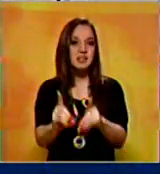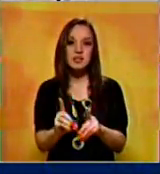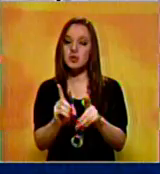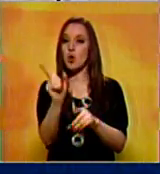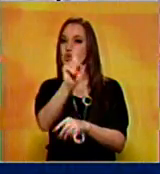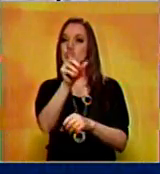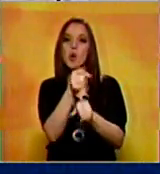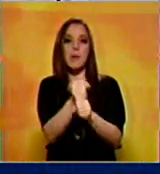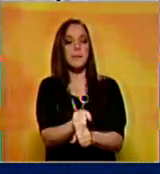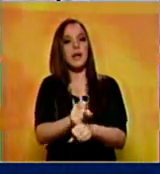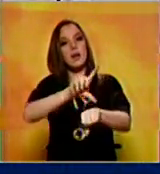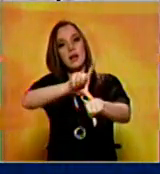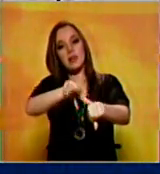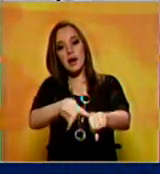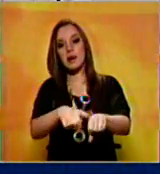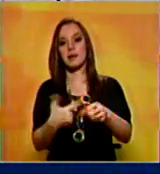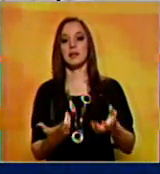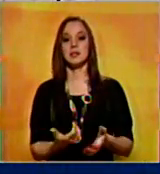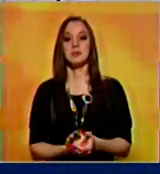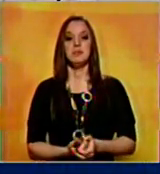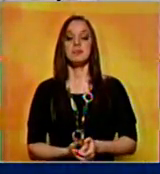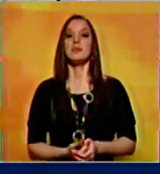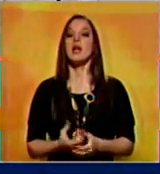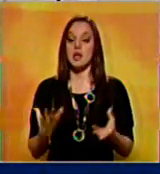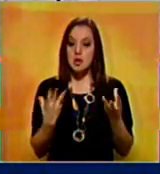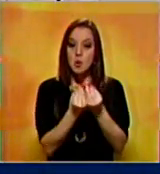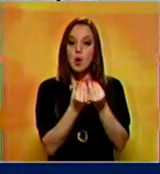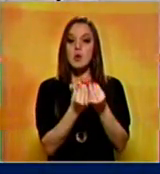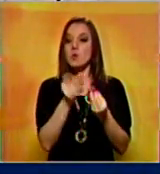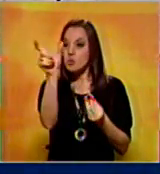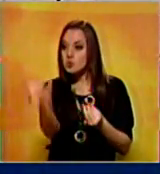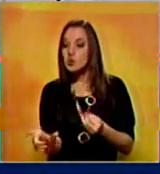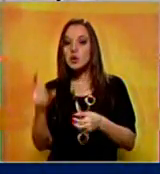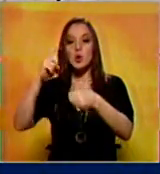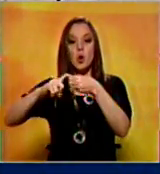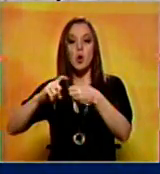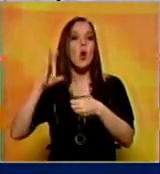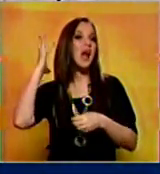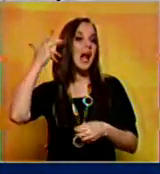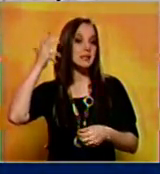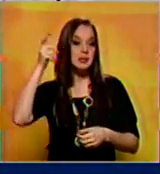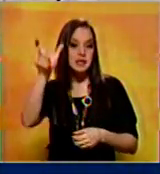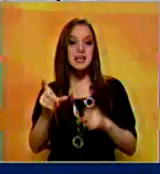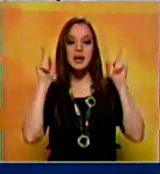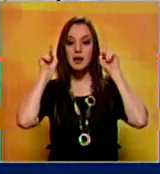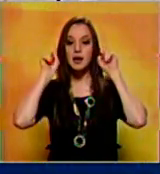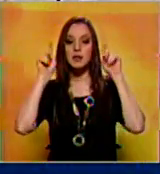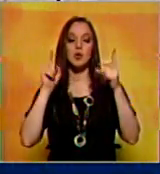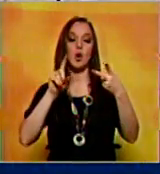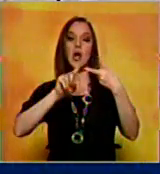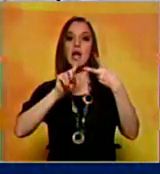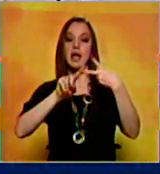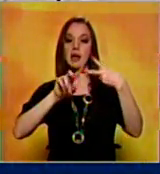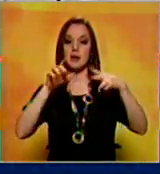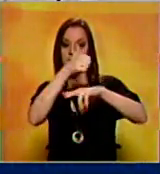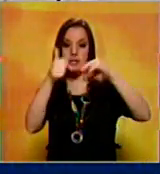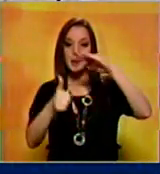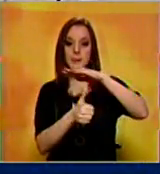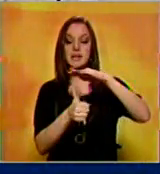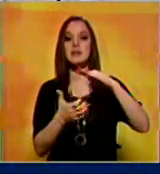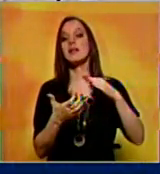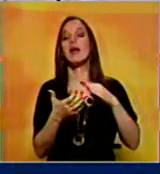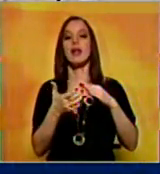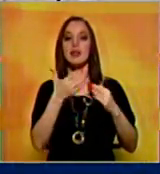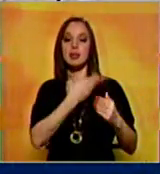importante delegación nuestro canciller Elías Agua vicepresidente político de gobierno que